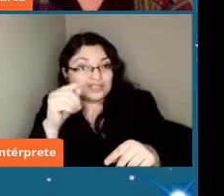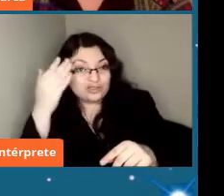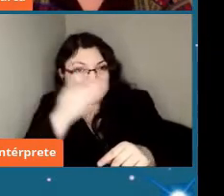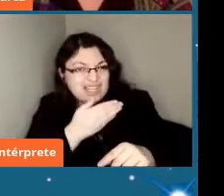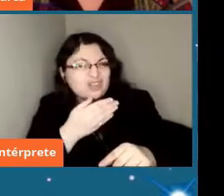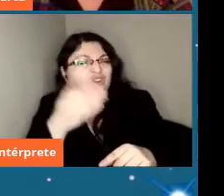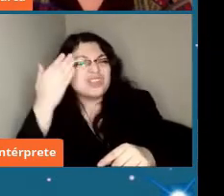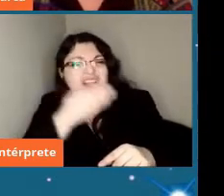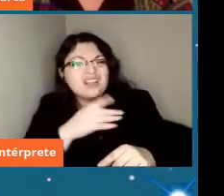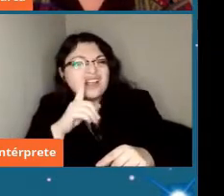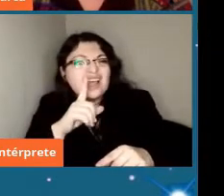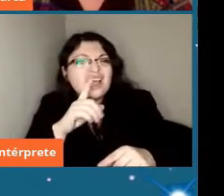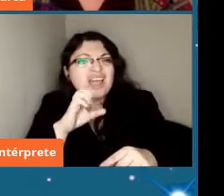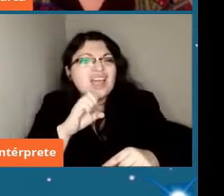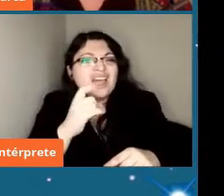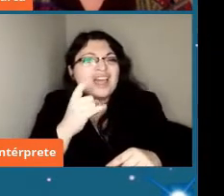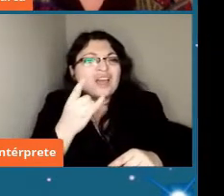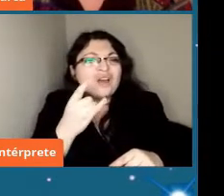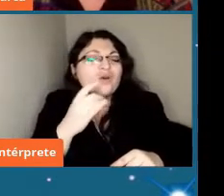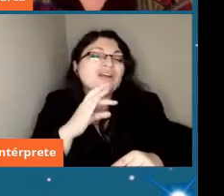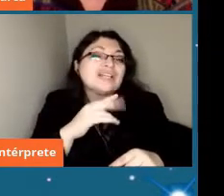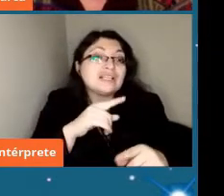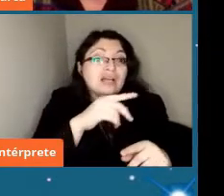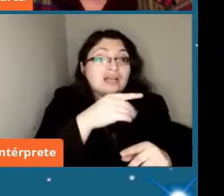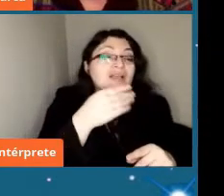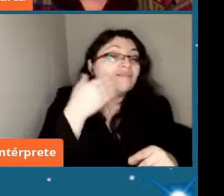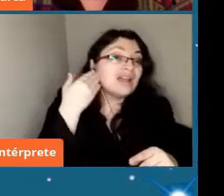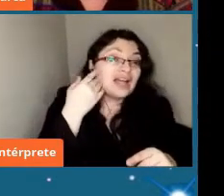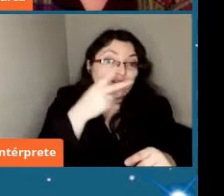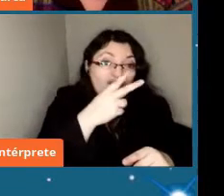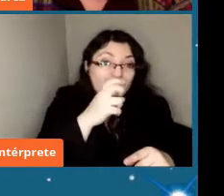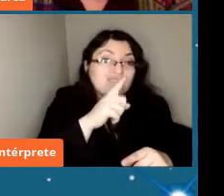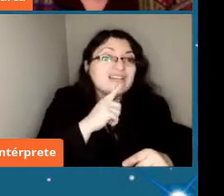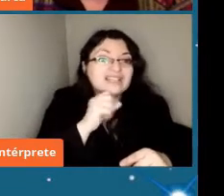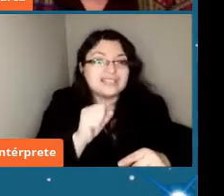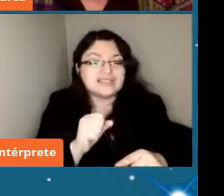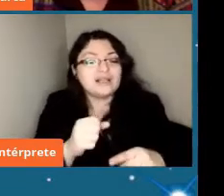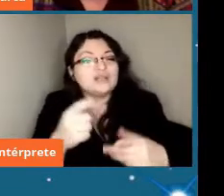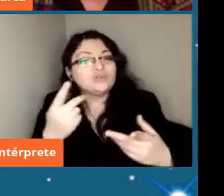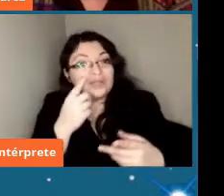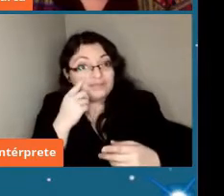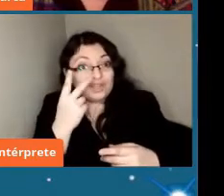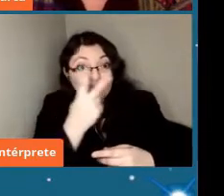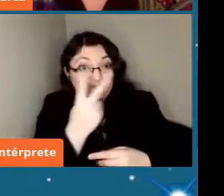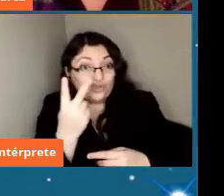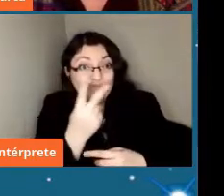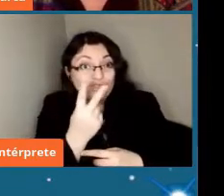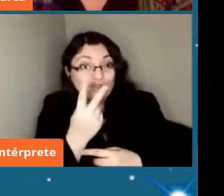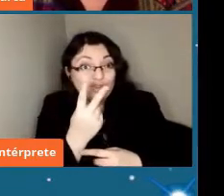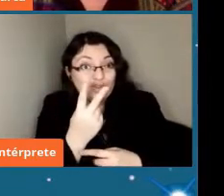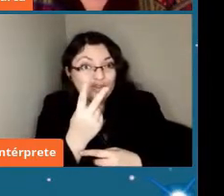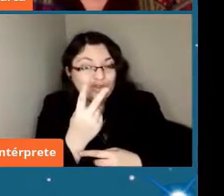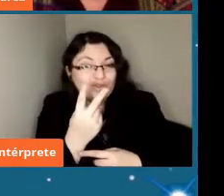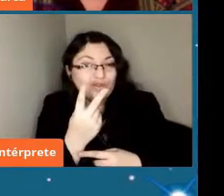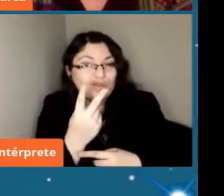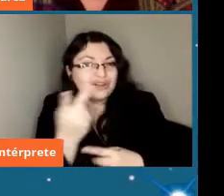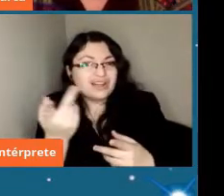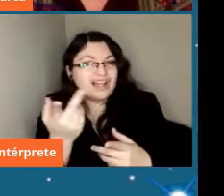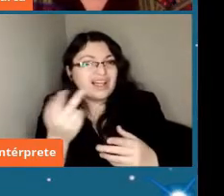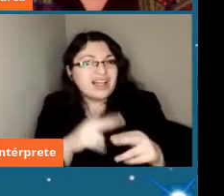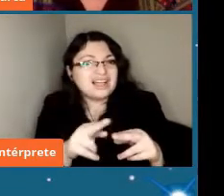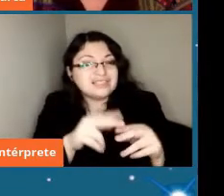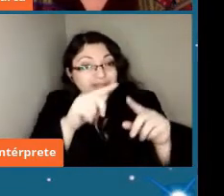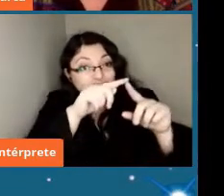negros son la eucrita y los puntitos blancos son besta y ven entonces que los dos los dos tipos de muestras caen esta